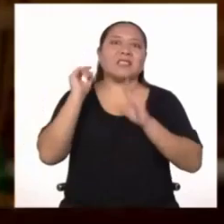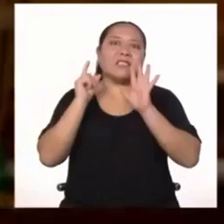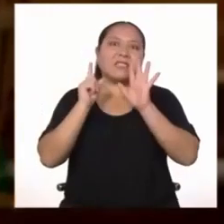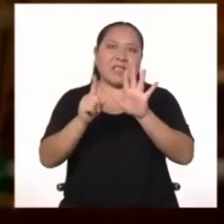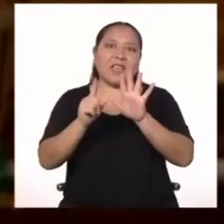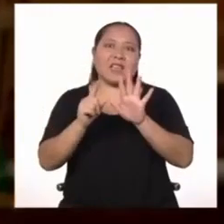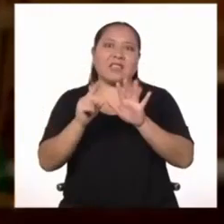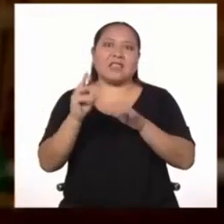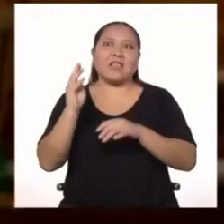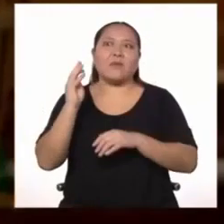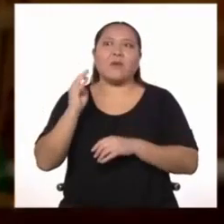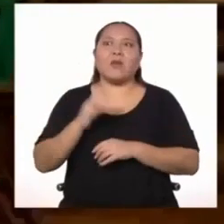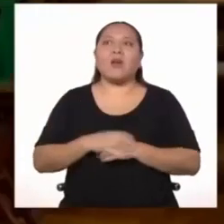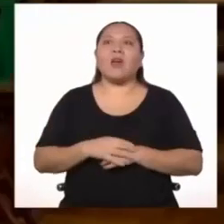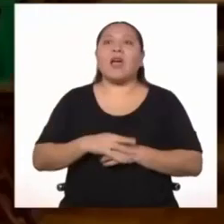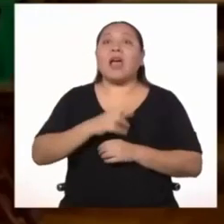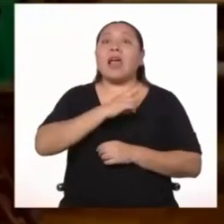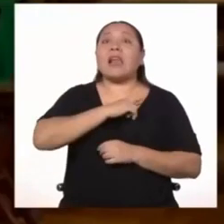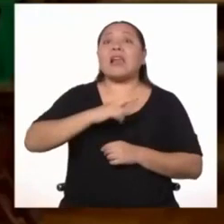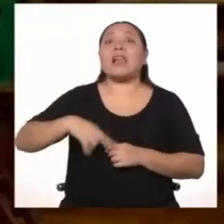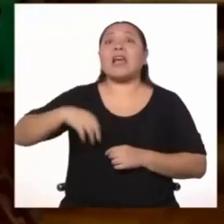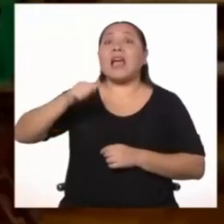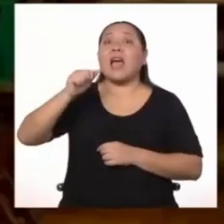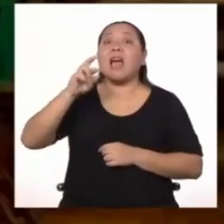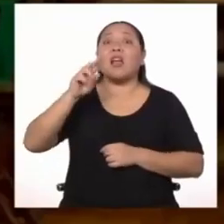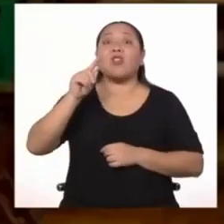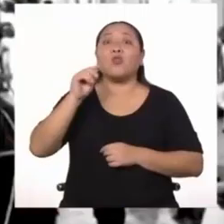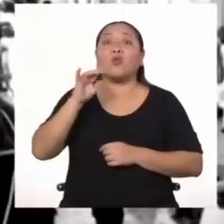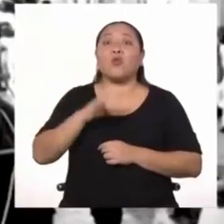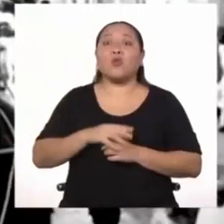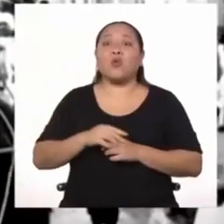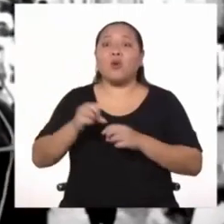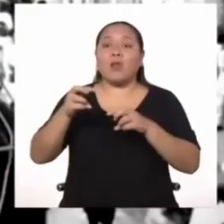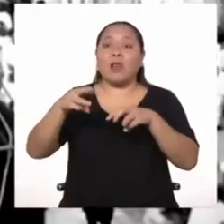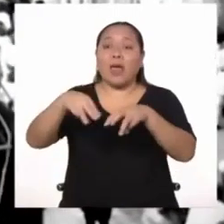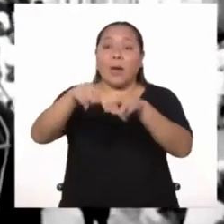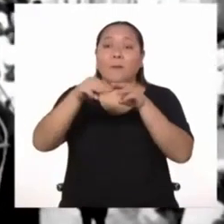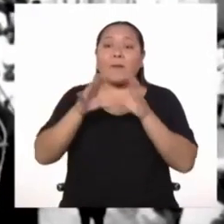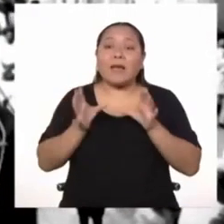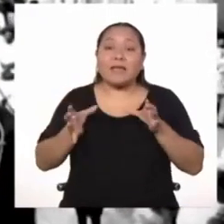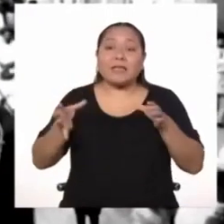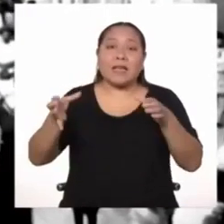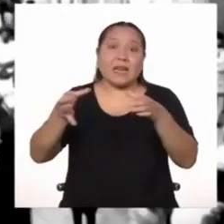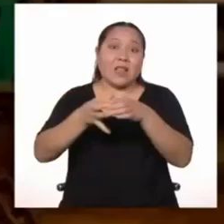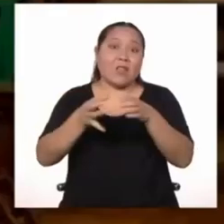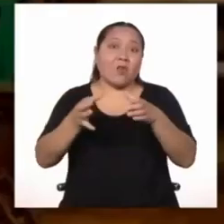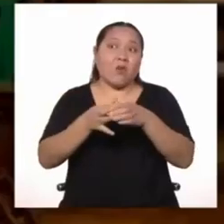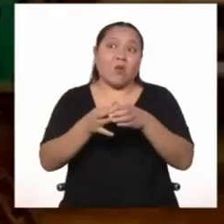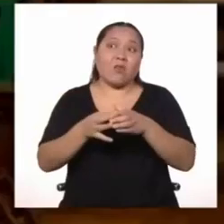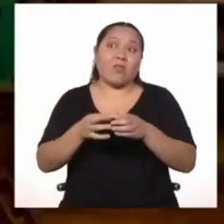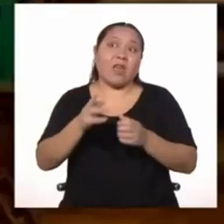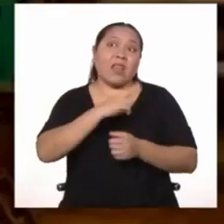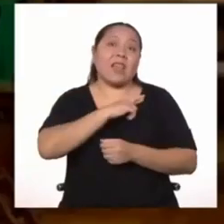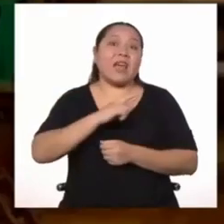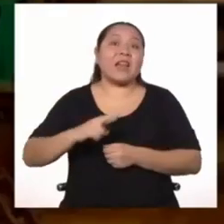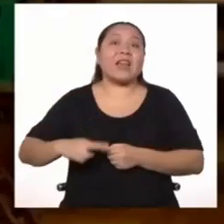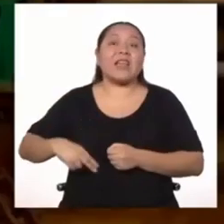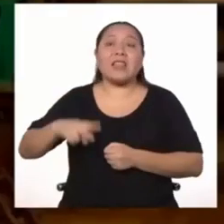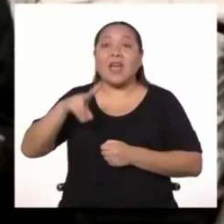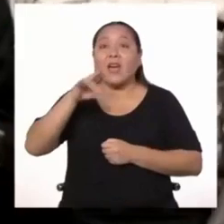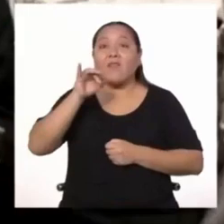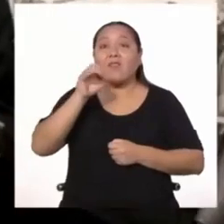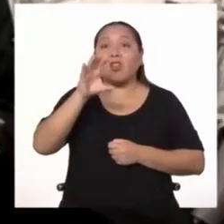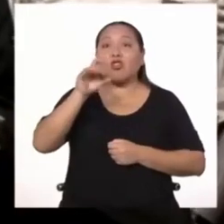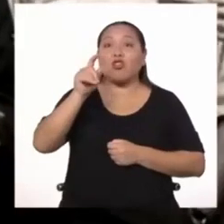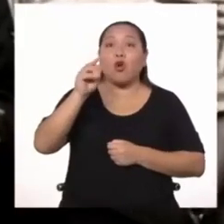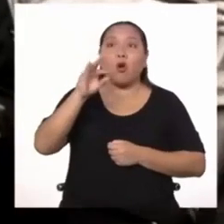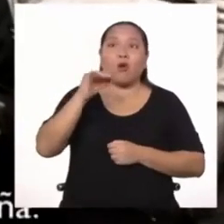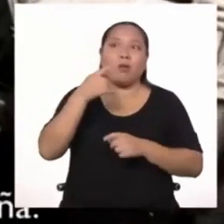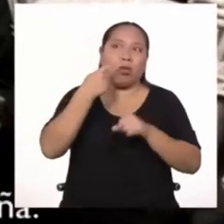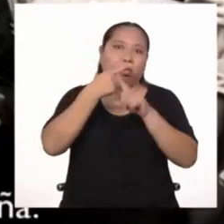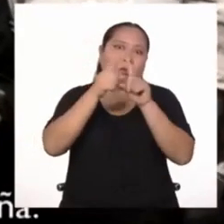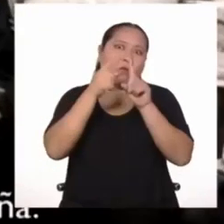rey Arturo, la mesa redonda, la reina Victoria. Es inagotable en realidad la cultura británica.